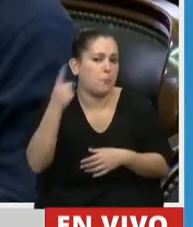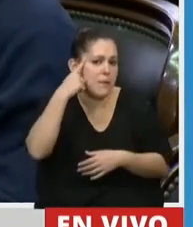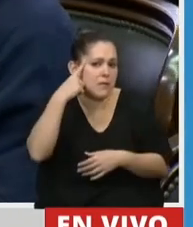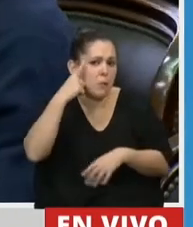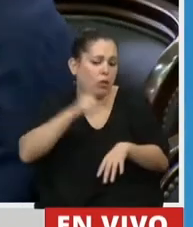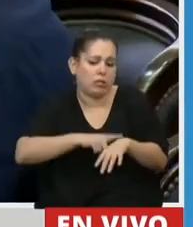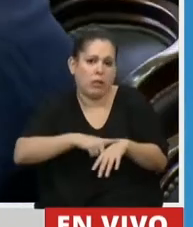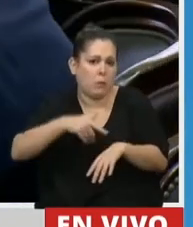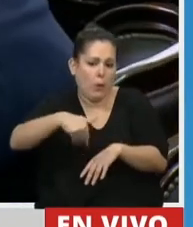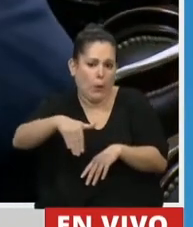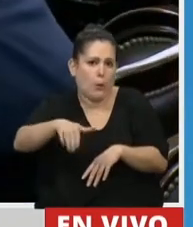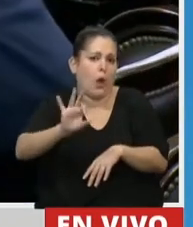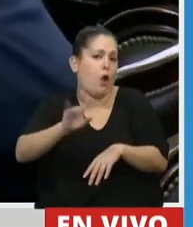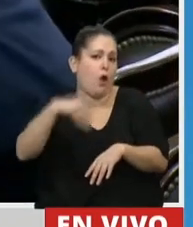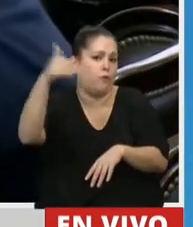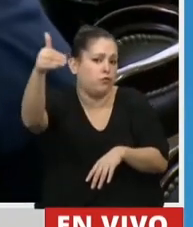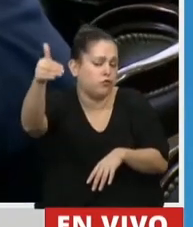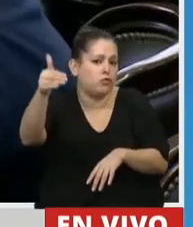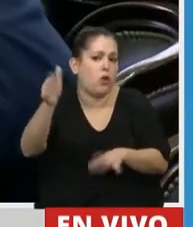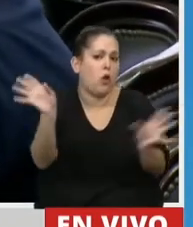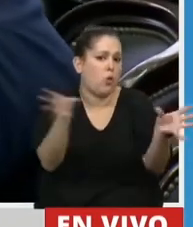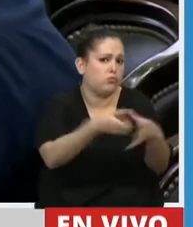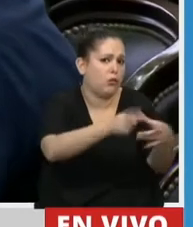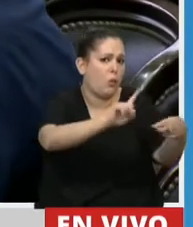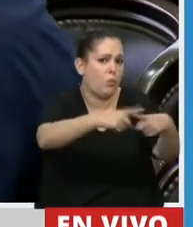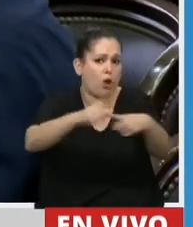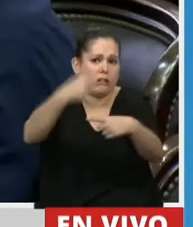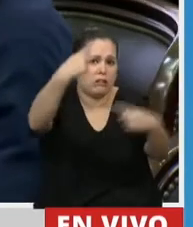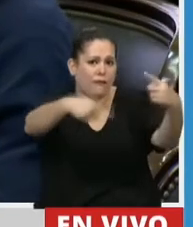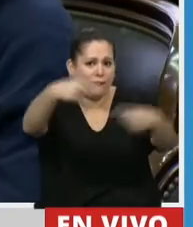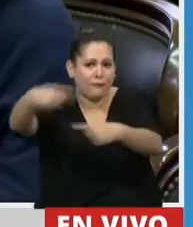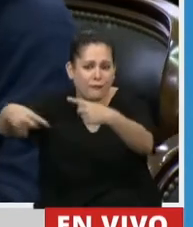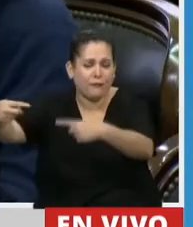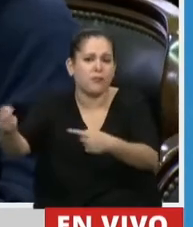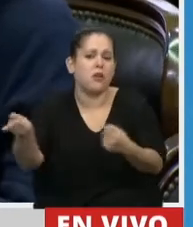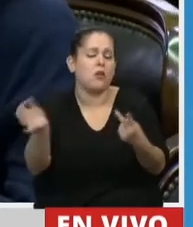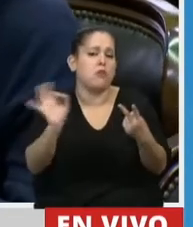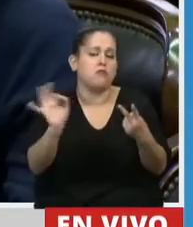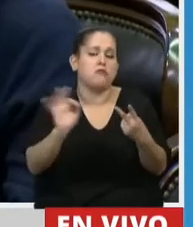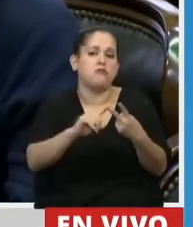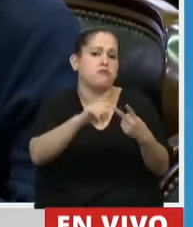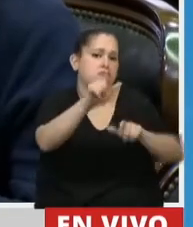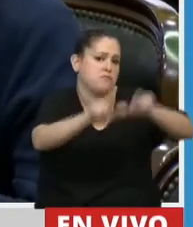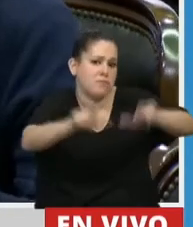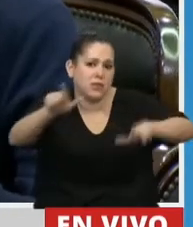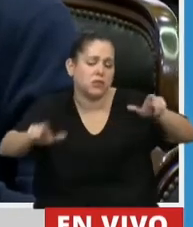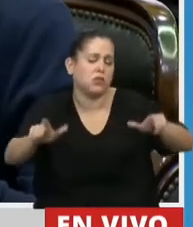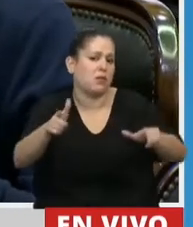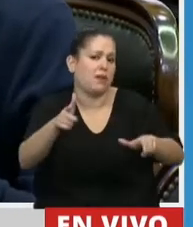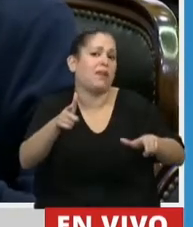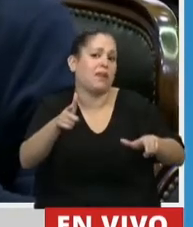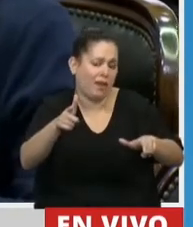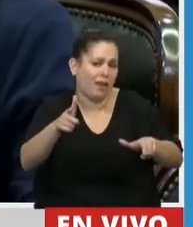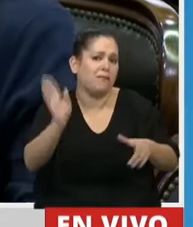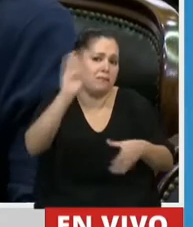plazo, entre las distintas fuerzas políticas, los distintos actores que hacen